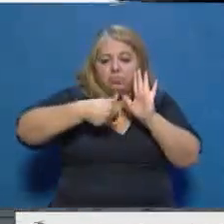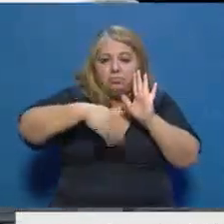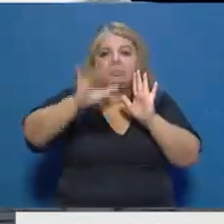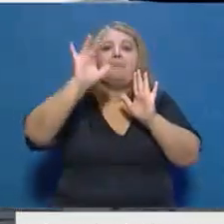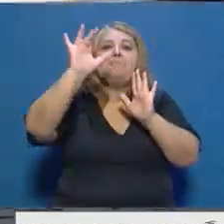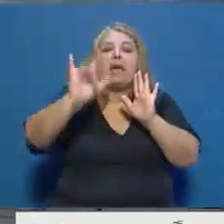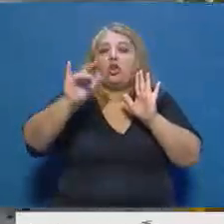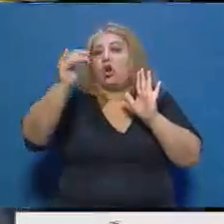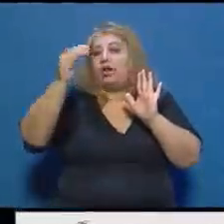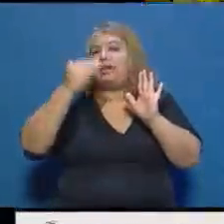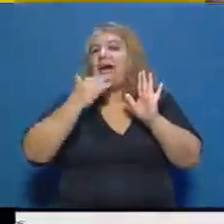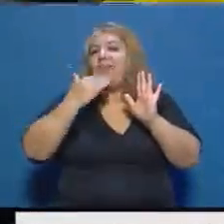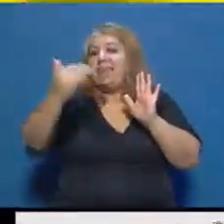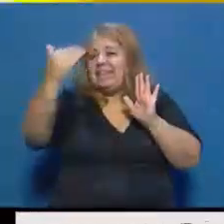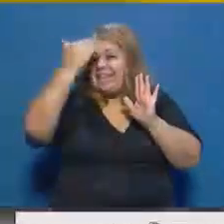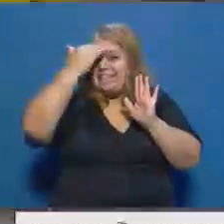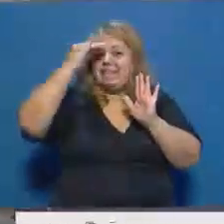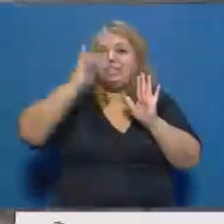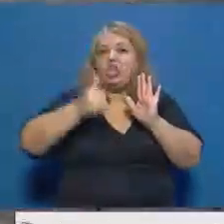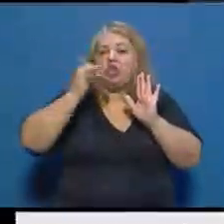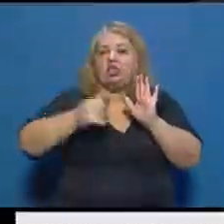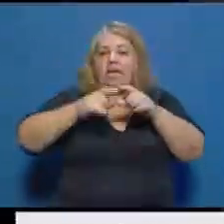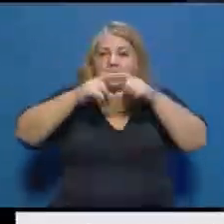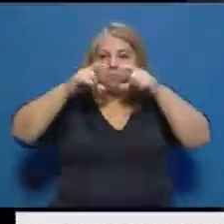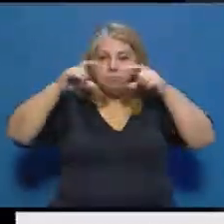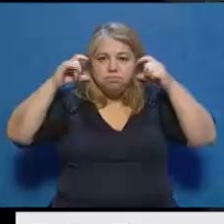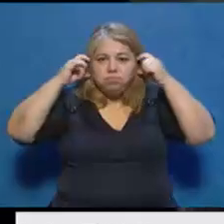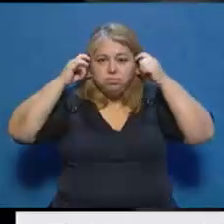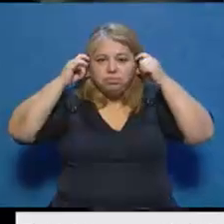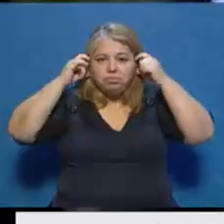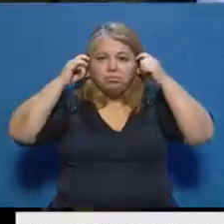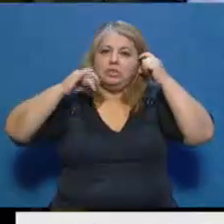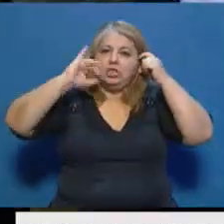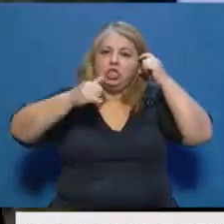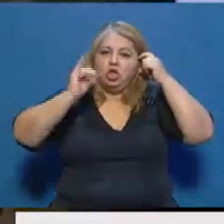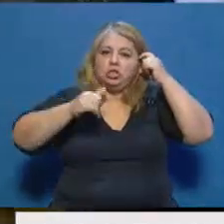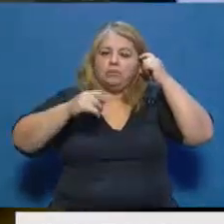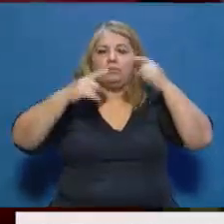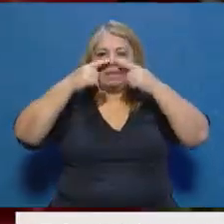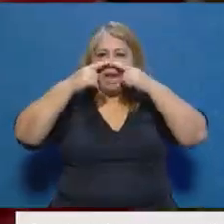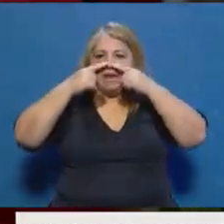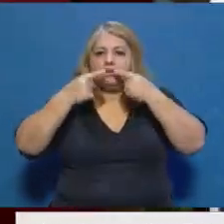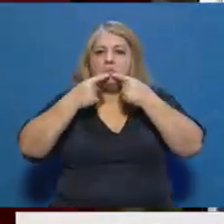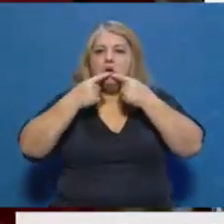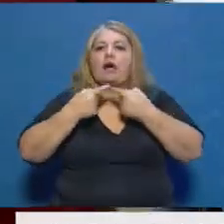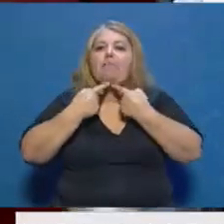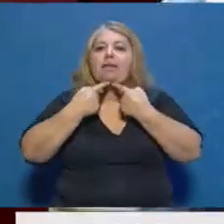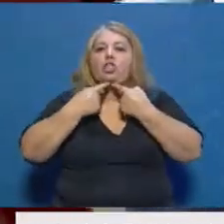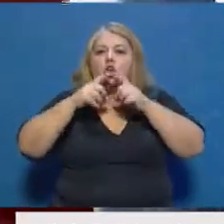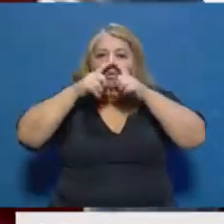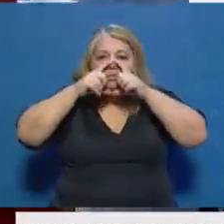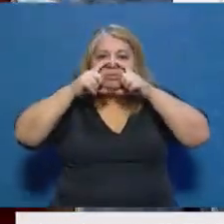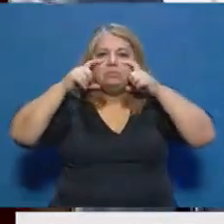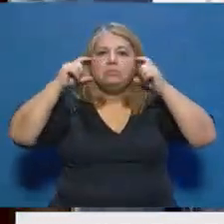miércoles 15 de abril será obligatorio el uso de elementos de protección facial que cubran nariz, boca y mentón. Dice sanción